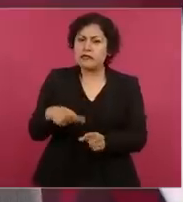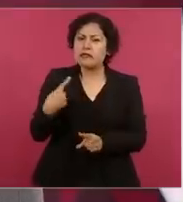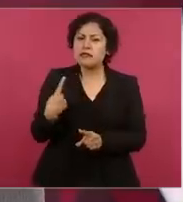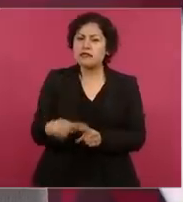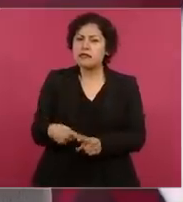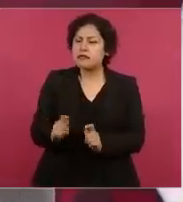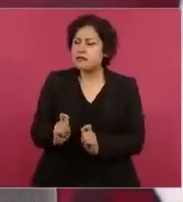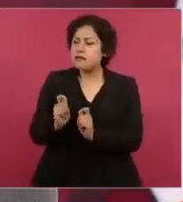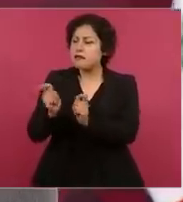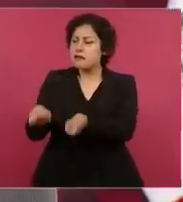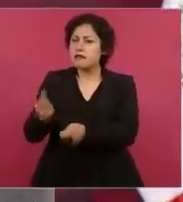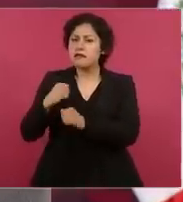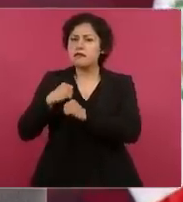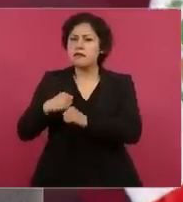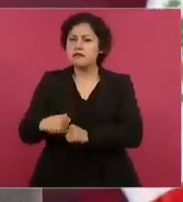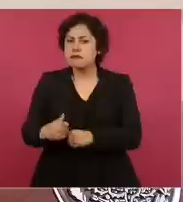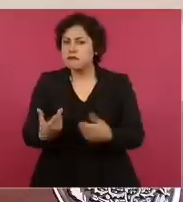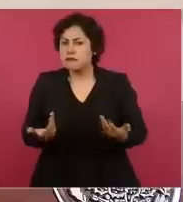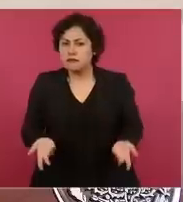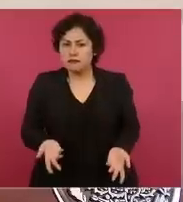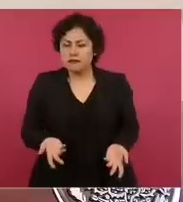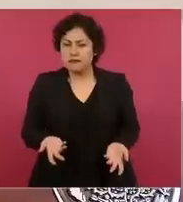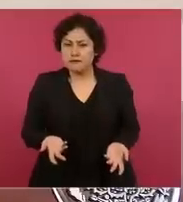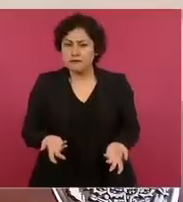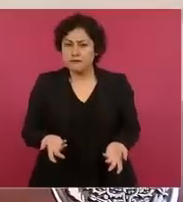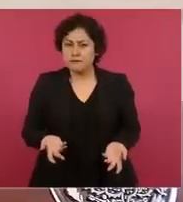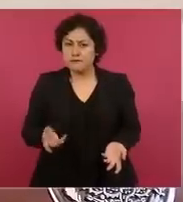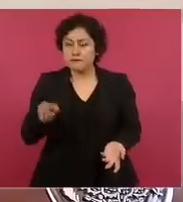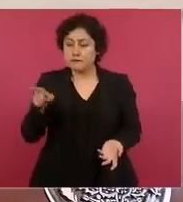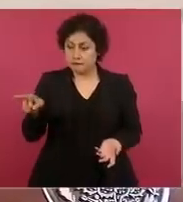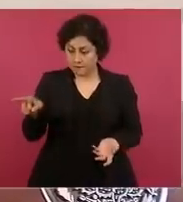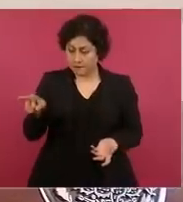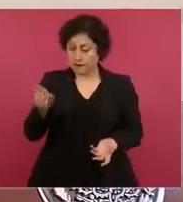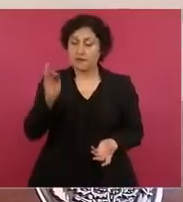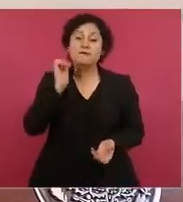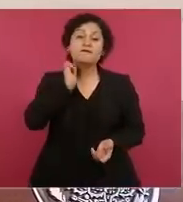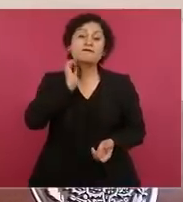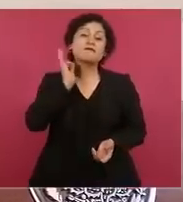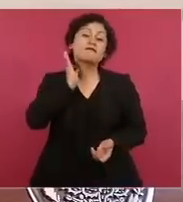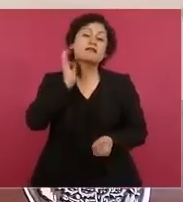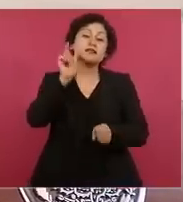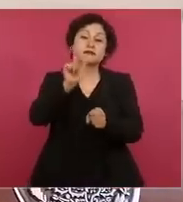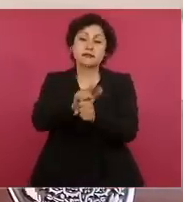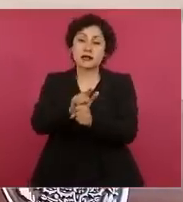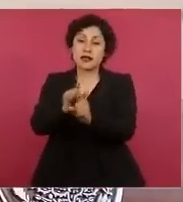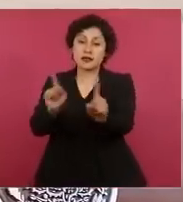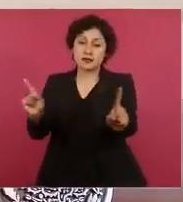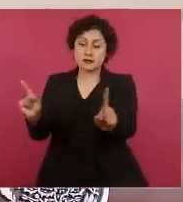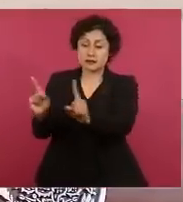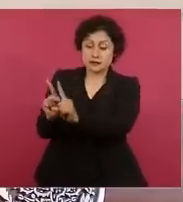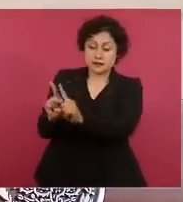¿Cuáles son sus vínculos con el senador